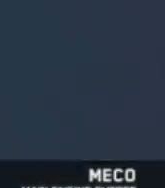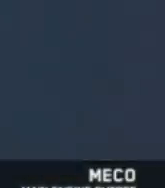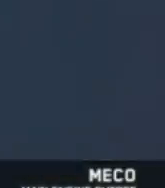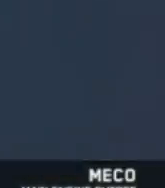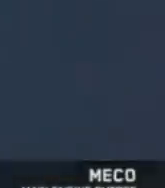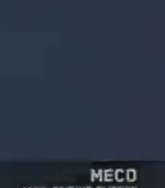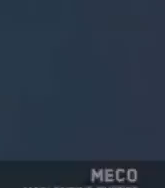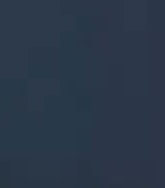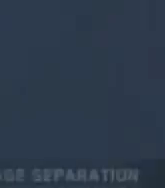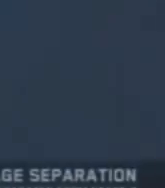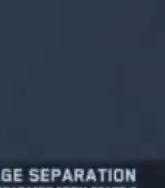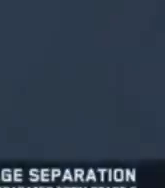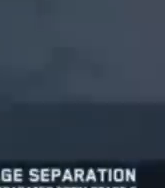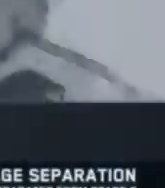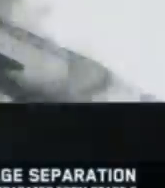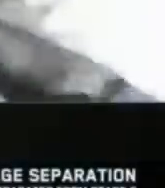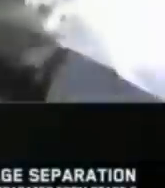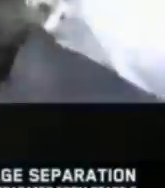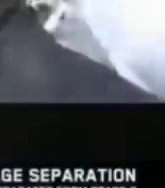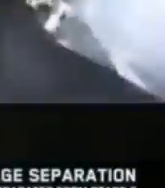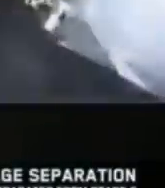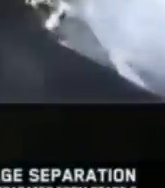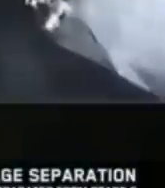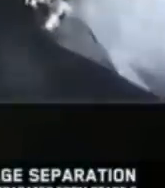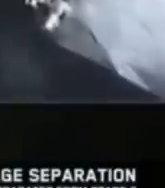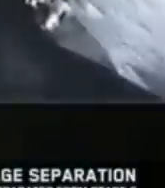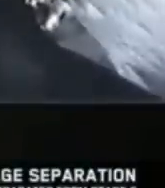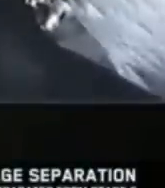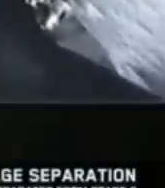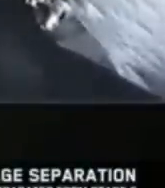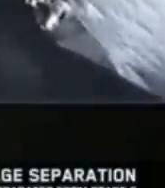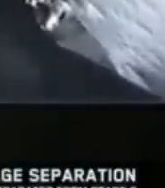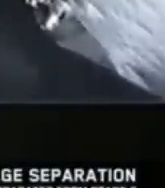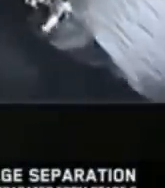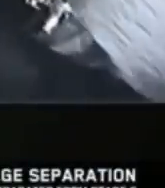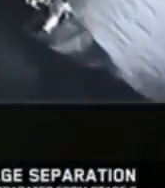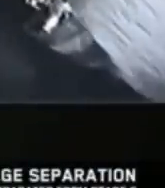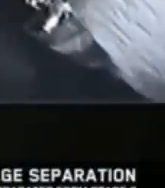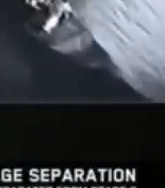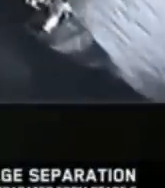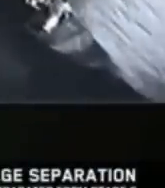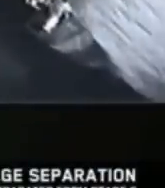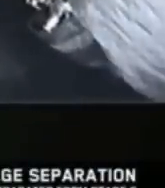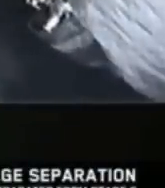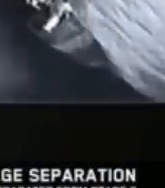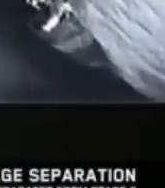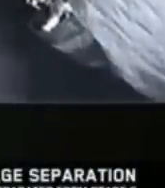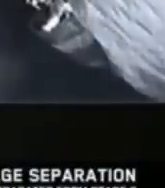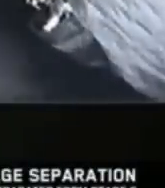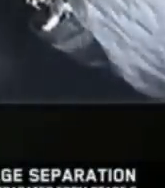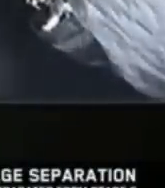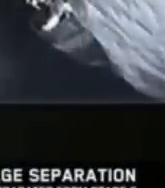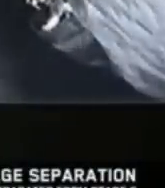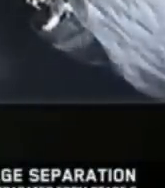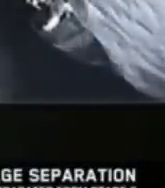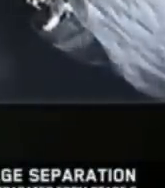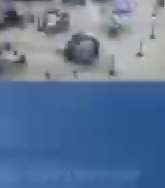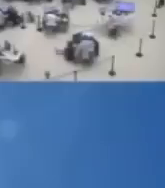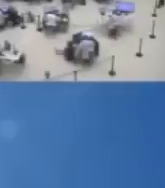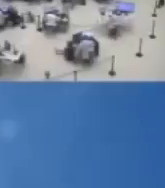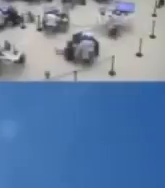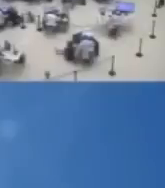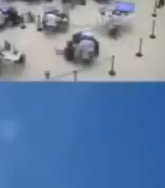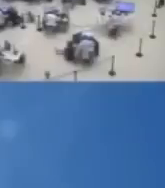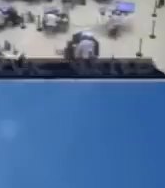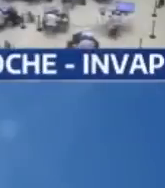el INVAP, Raúl desde Cabo Cañaveral y desde Córdoba, en CONEA, en CONAE, lo están